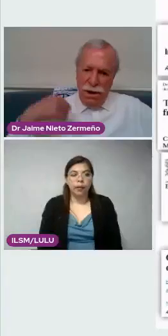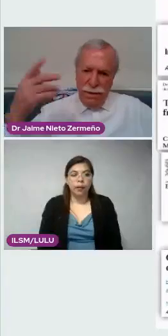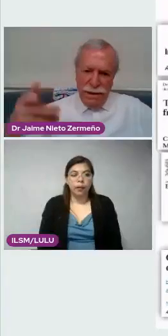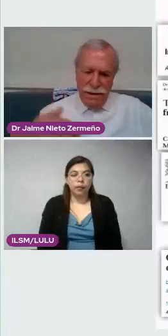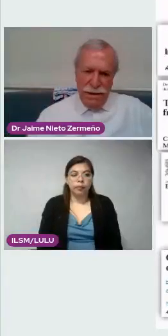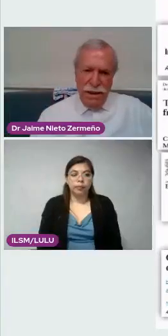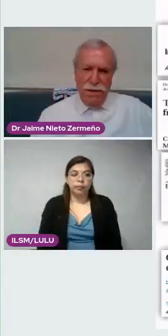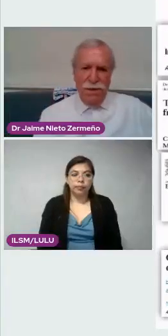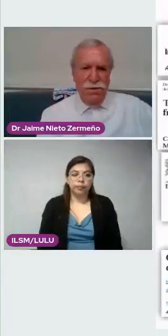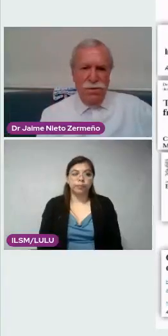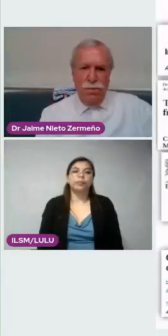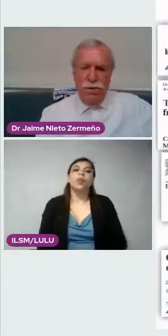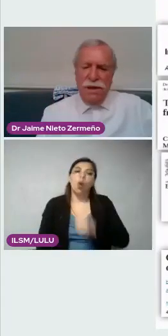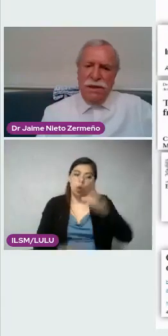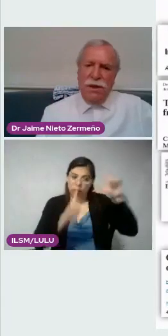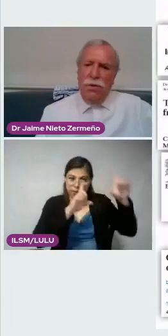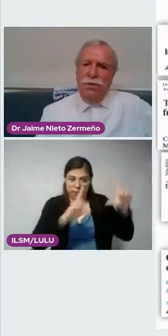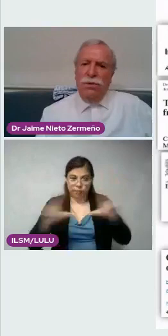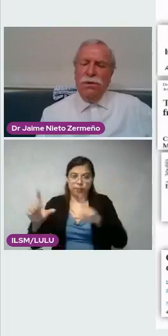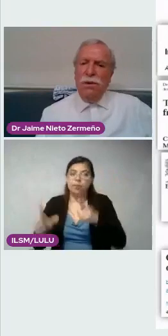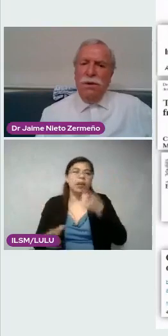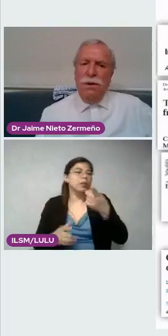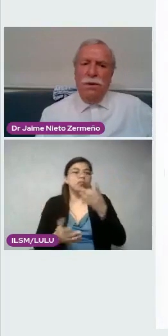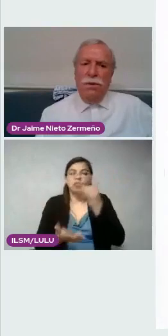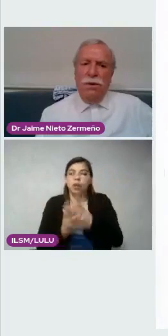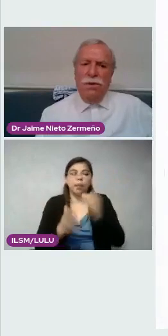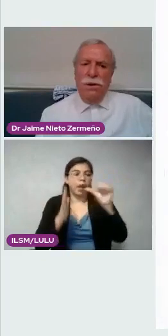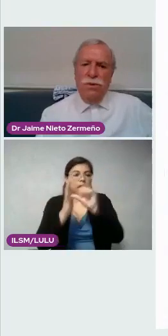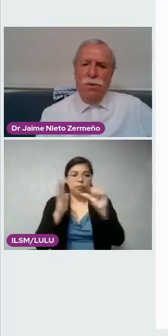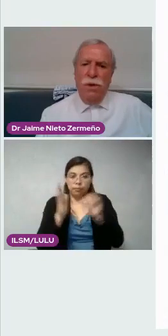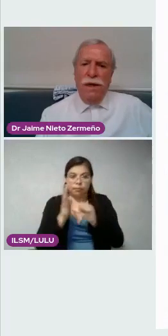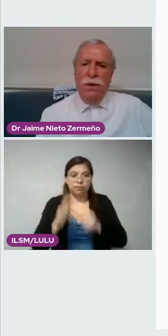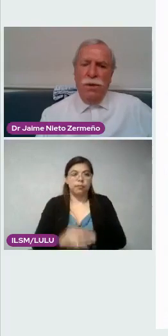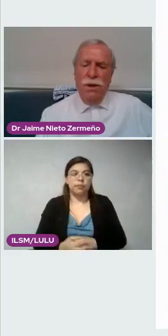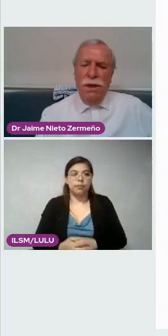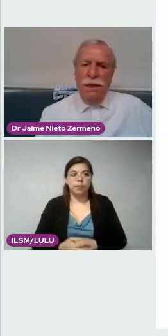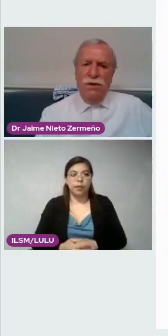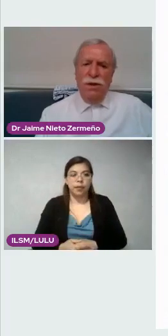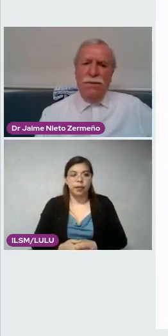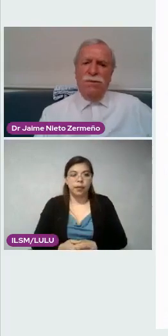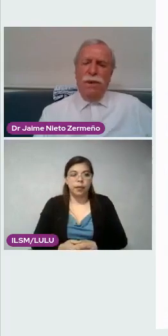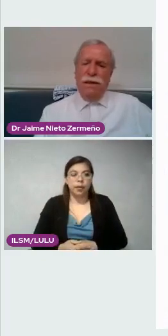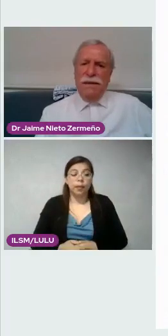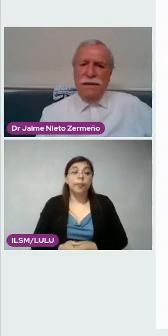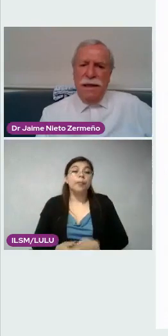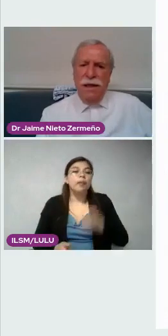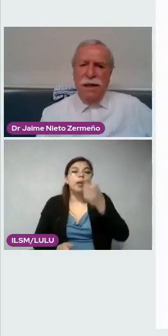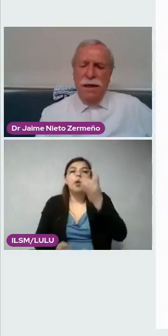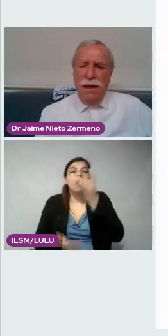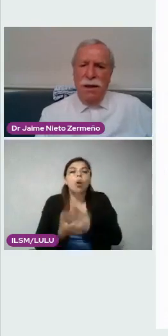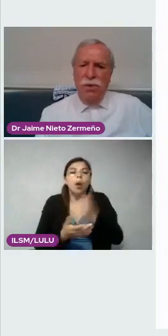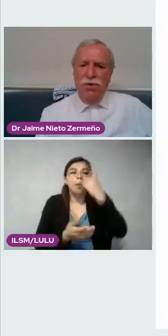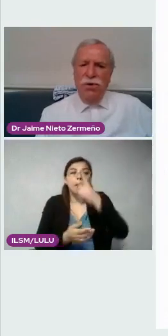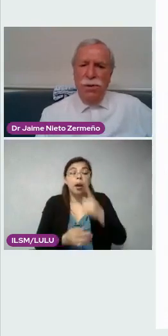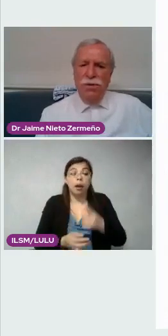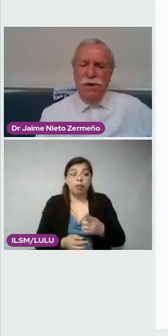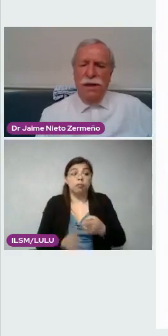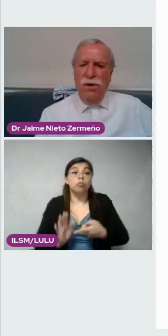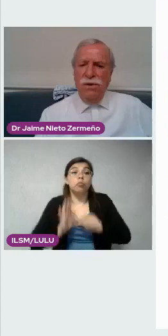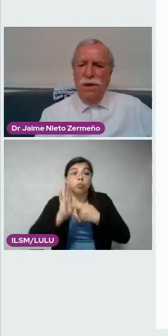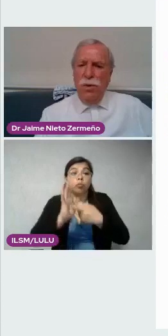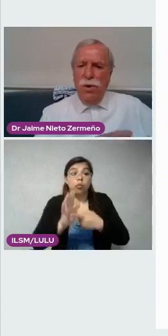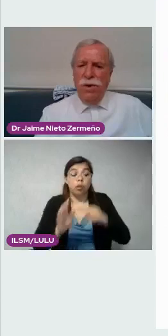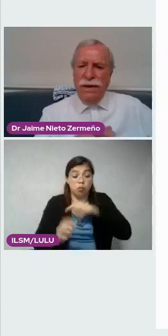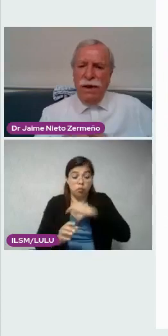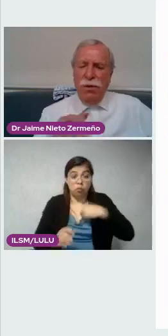De una vez la que sigue. Estos son puros artículos. Creo que nos estamos colgando. Esto nada más para resaltarle la evolución que hemos